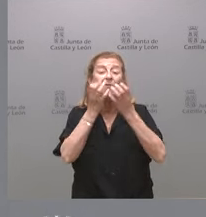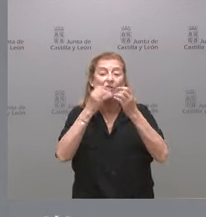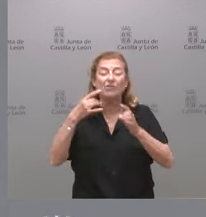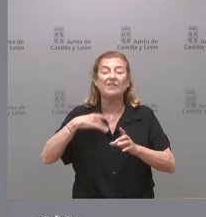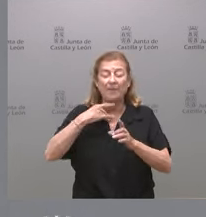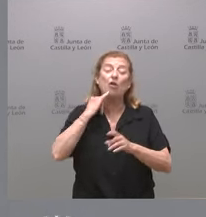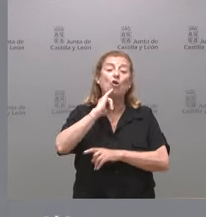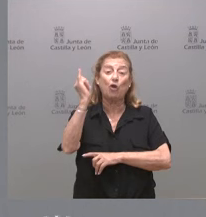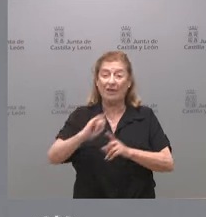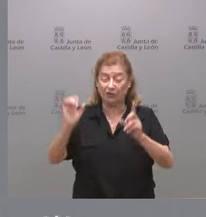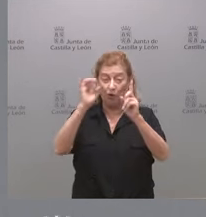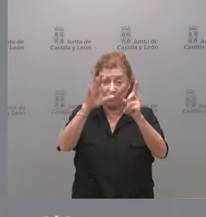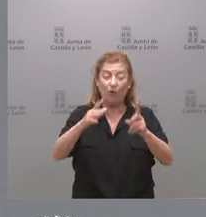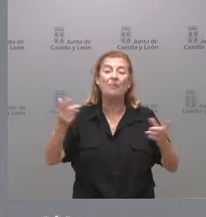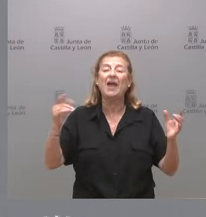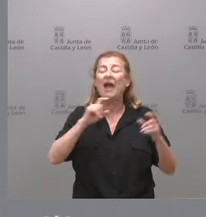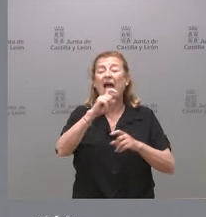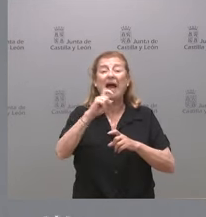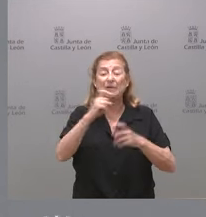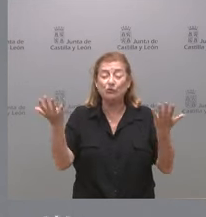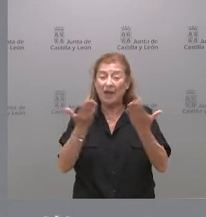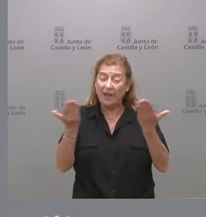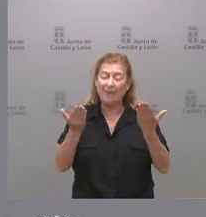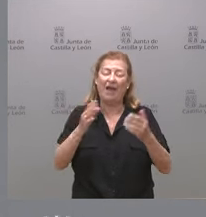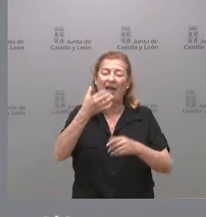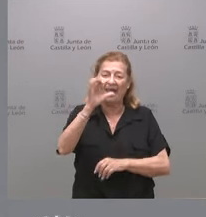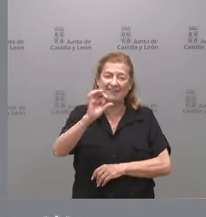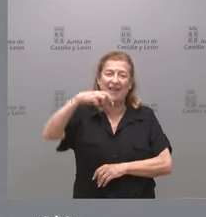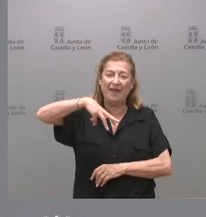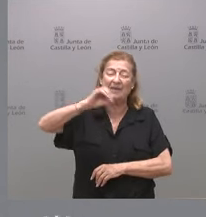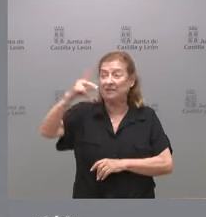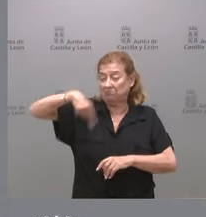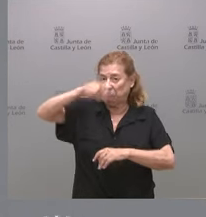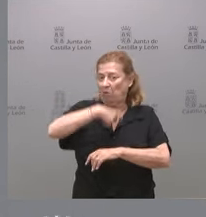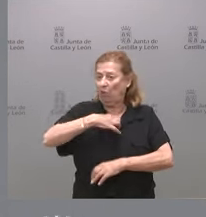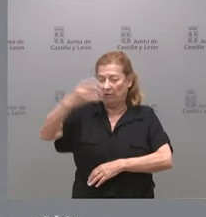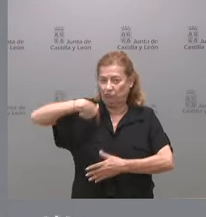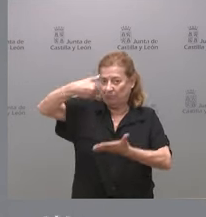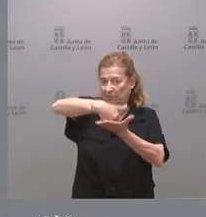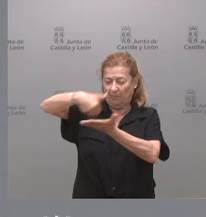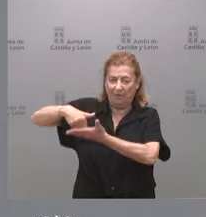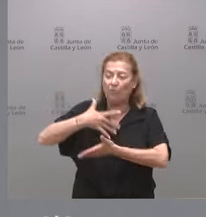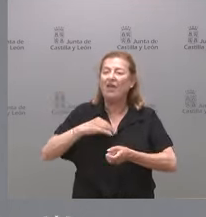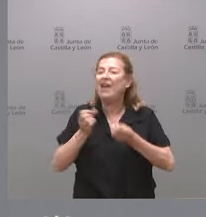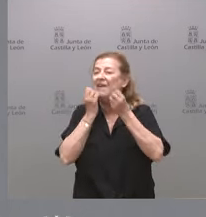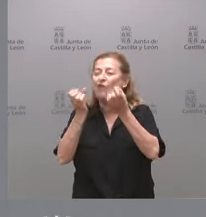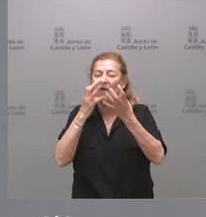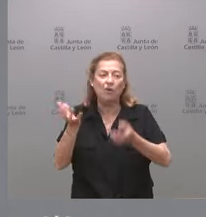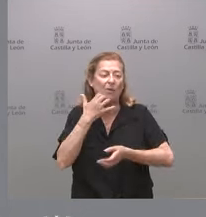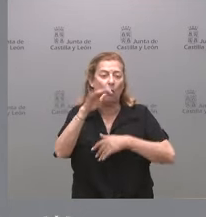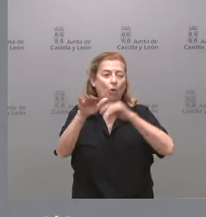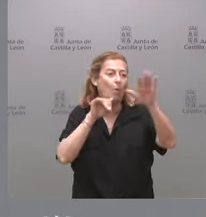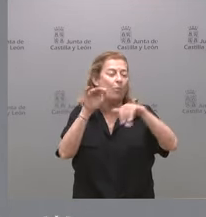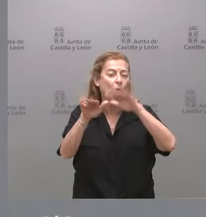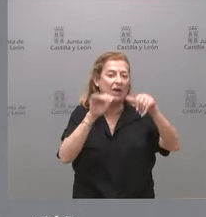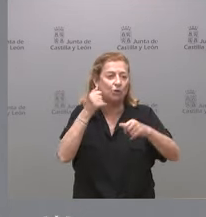electrónico, de alertas a través de SMS de ciudadanos que lo soliciten, que pueden ser informados de la convocatoria